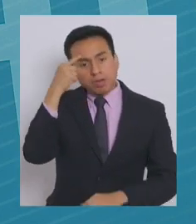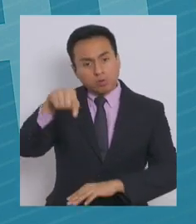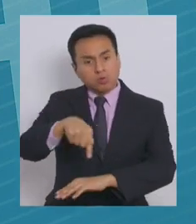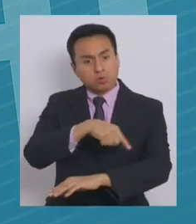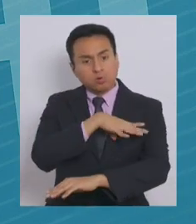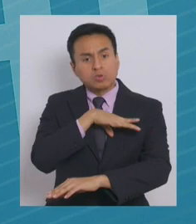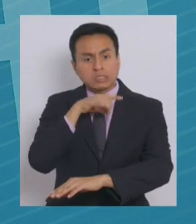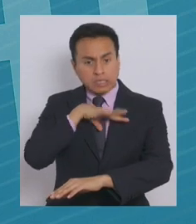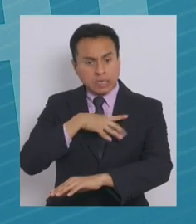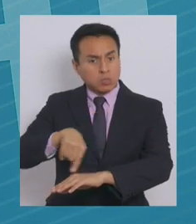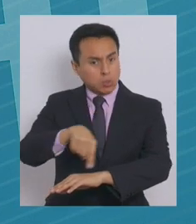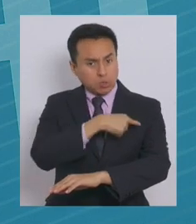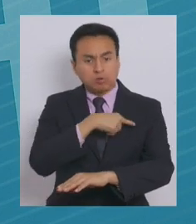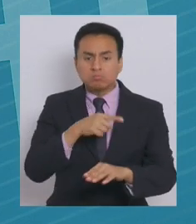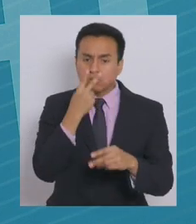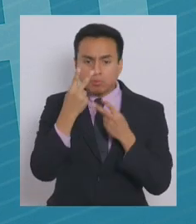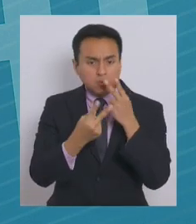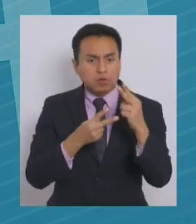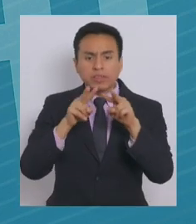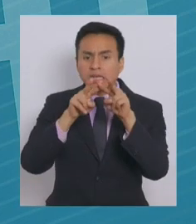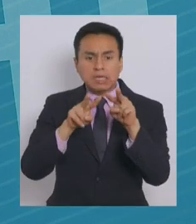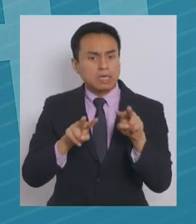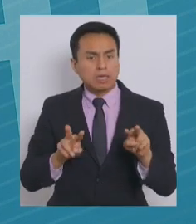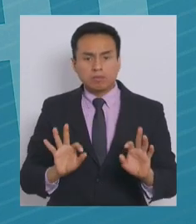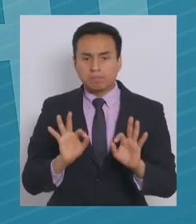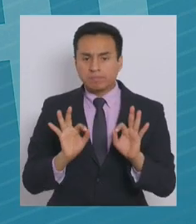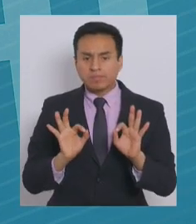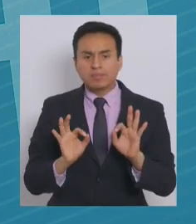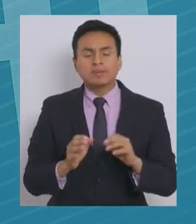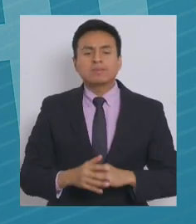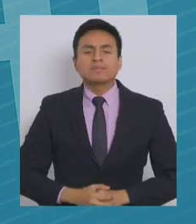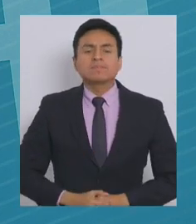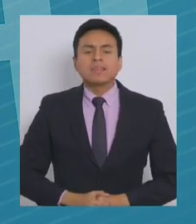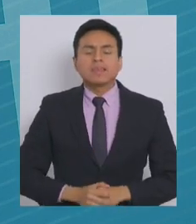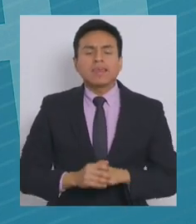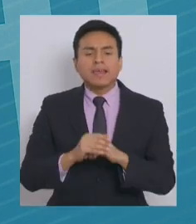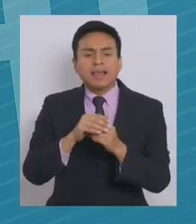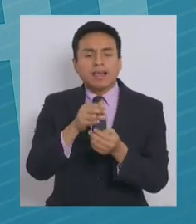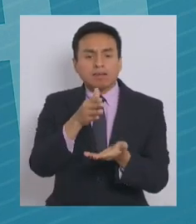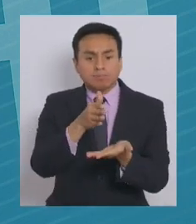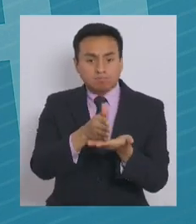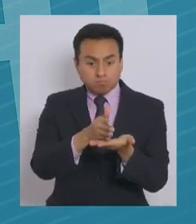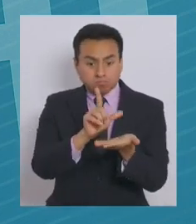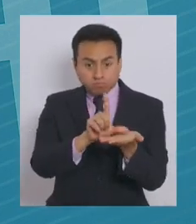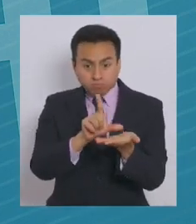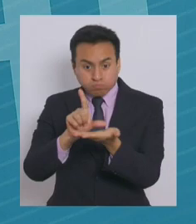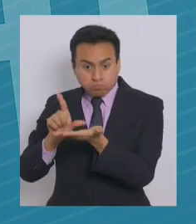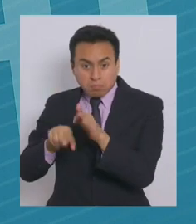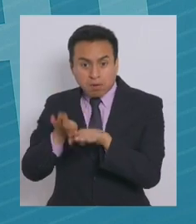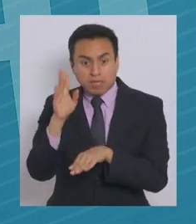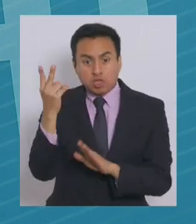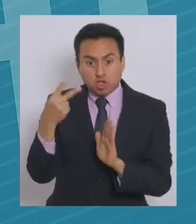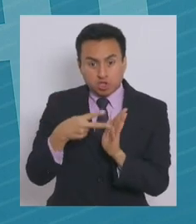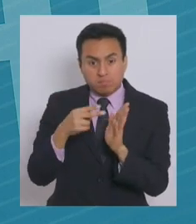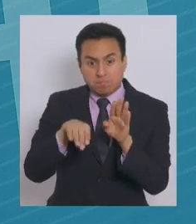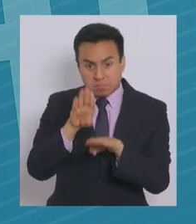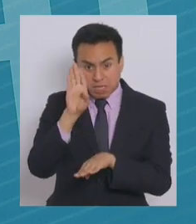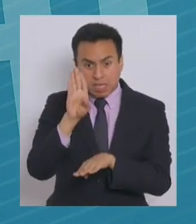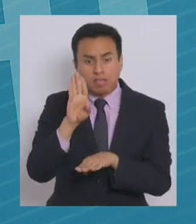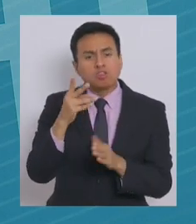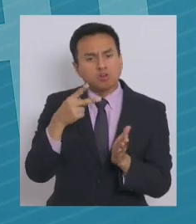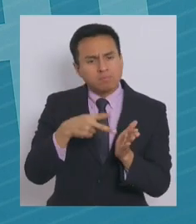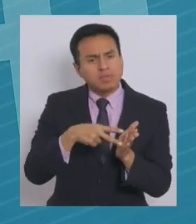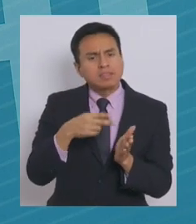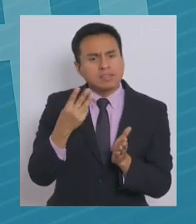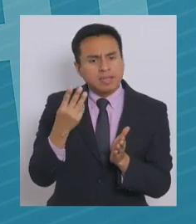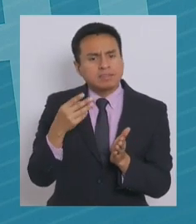se ha desarrollado de manera muy tranquila esta jornada. Cada establecimiento, los más de 2.000, exactamente son 2